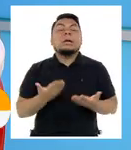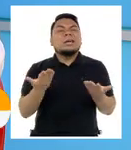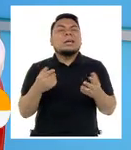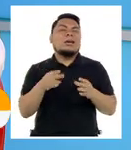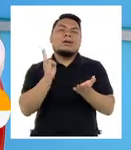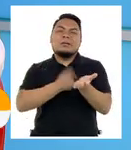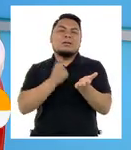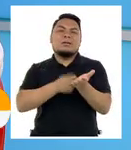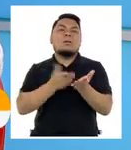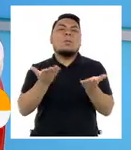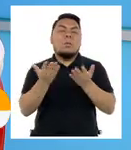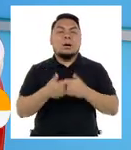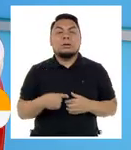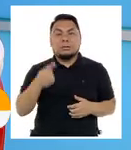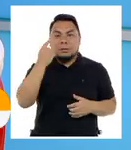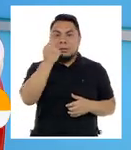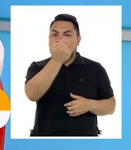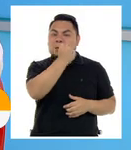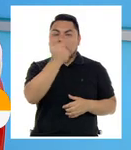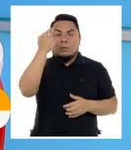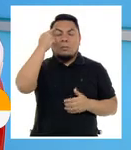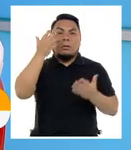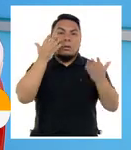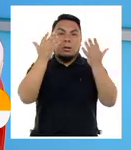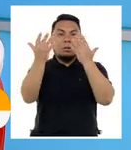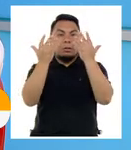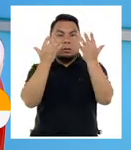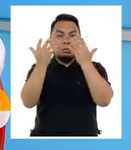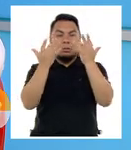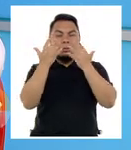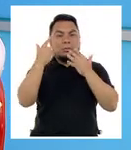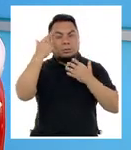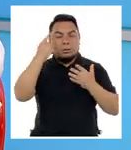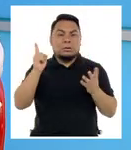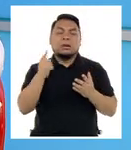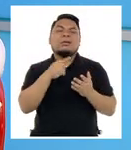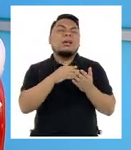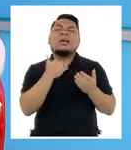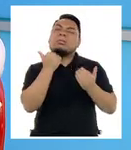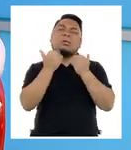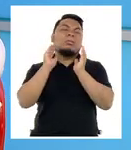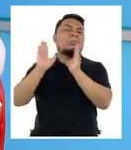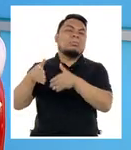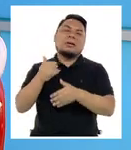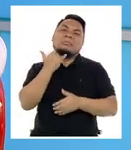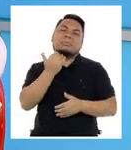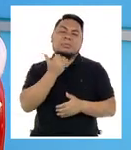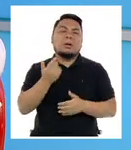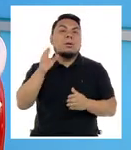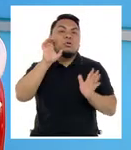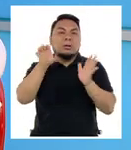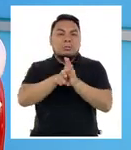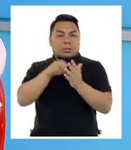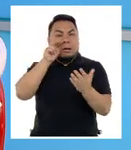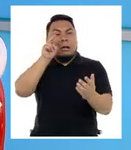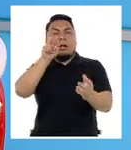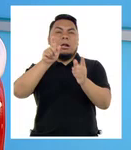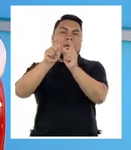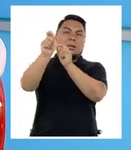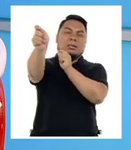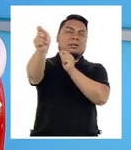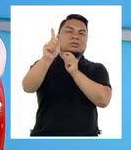importante y más común son las ametropías, que quiere decir que son los errores reflectivos no corregidos. Quiere decir, por ejemplo, miopía,